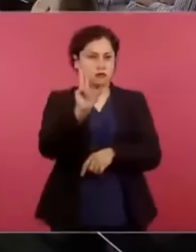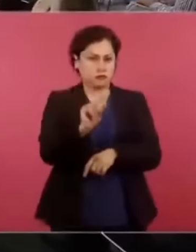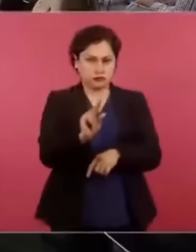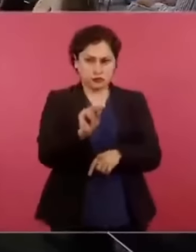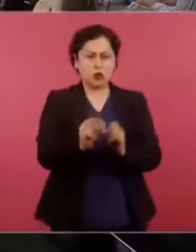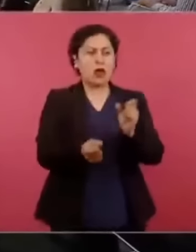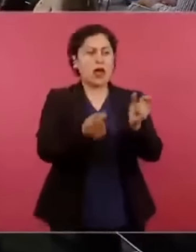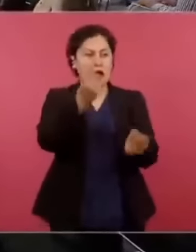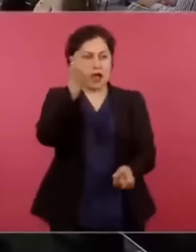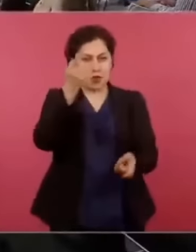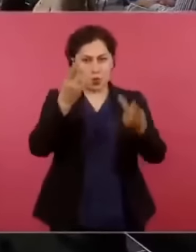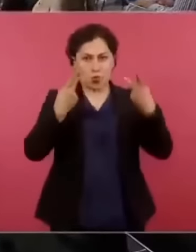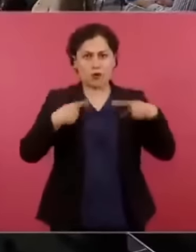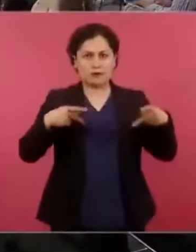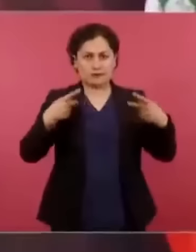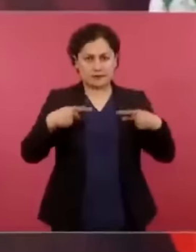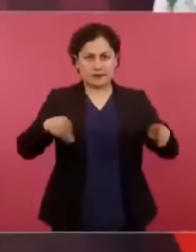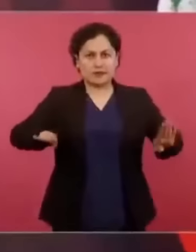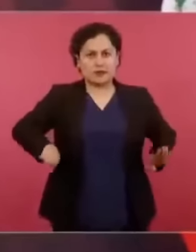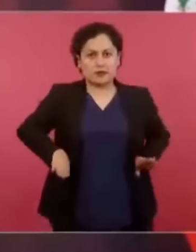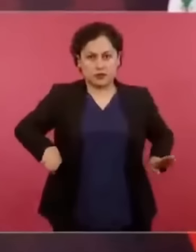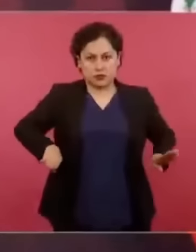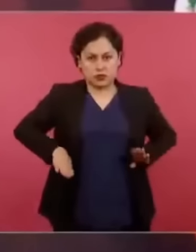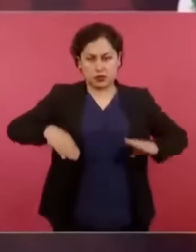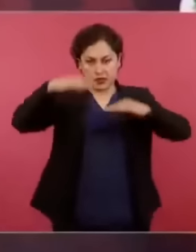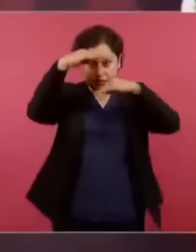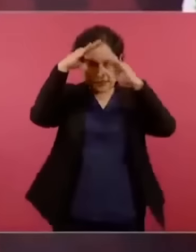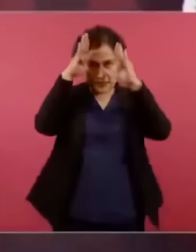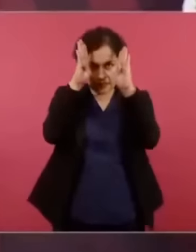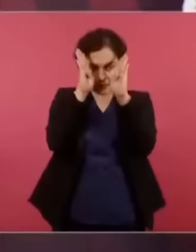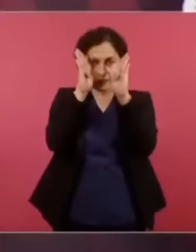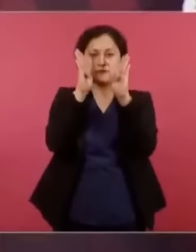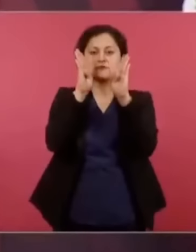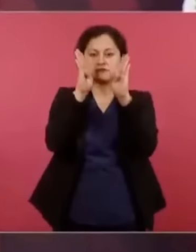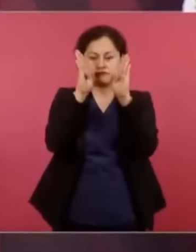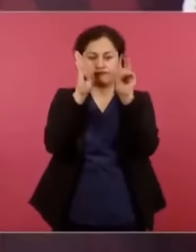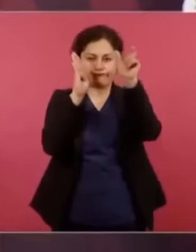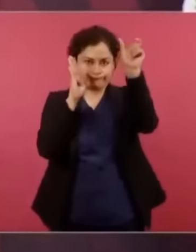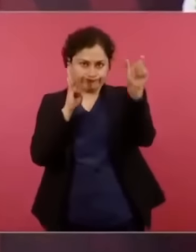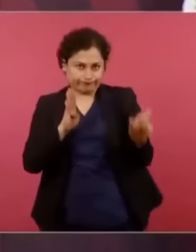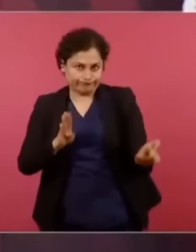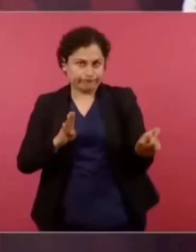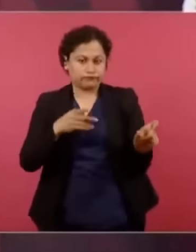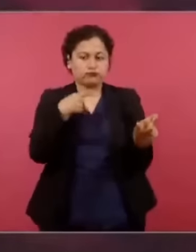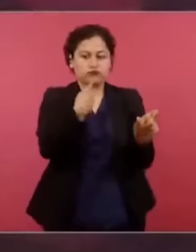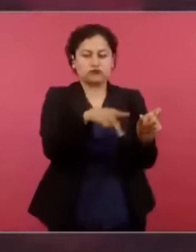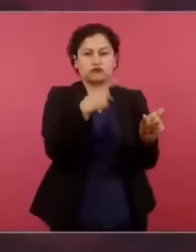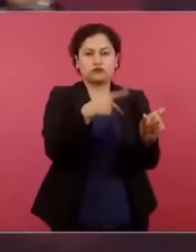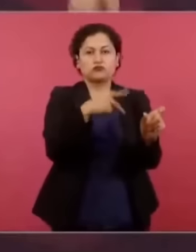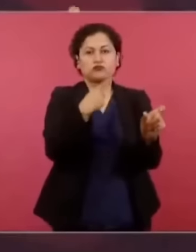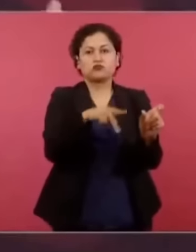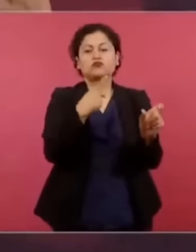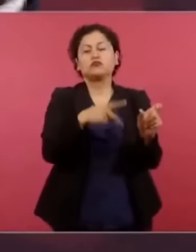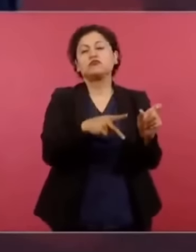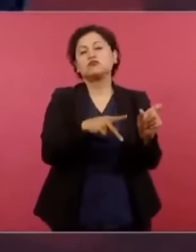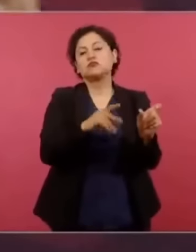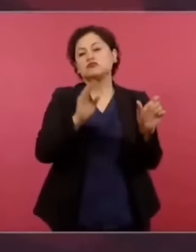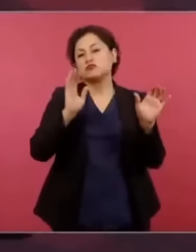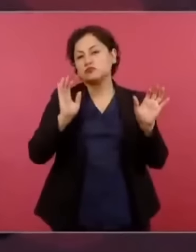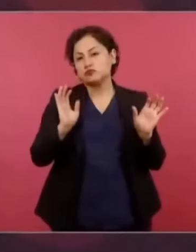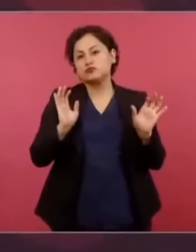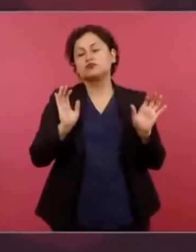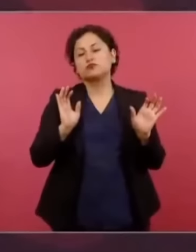que tienen cierta doctrina